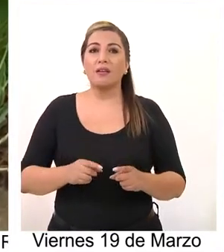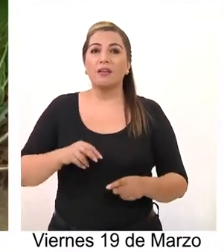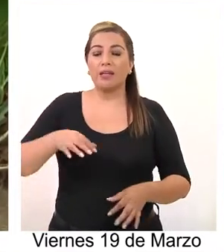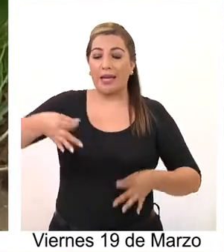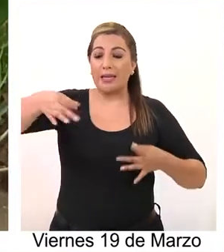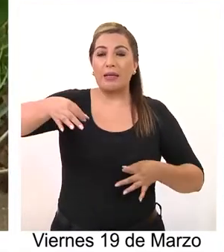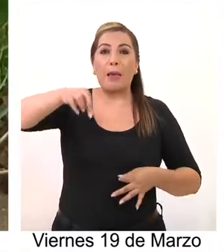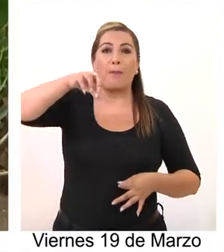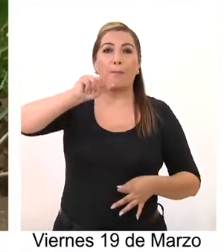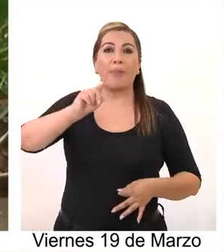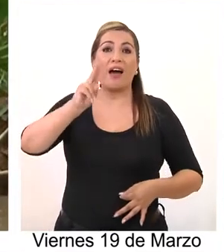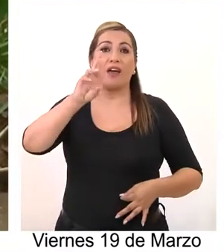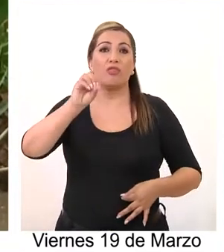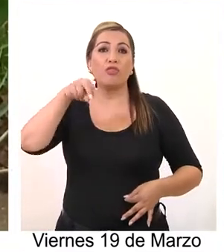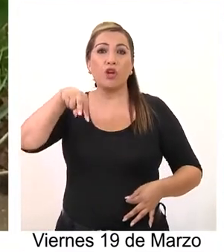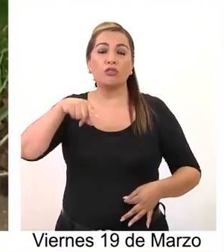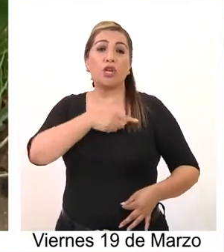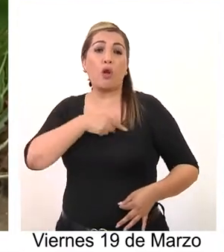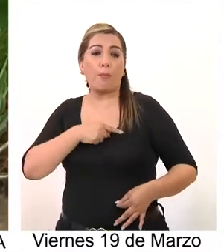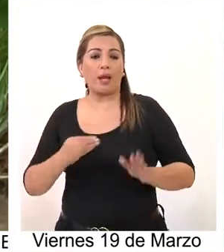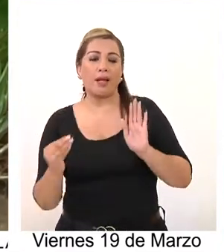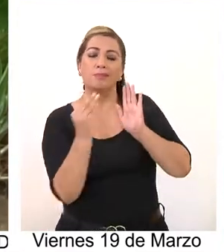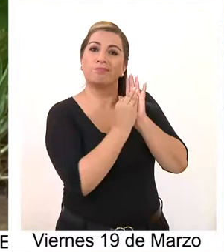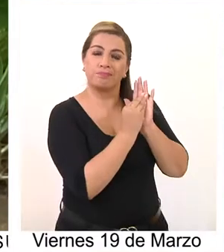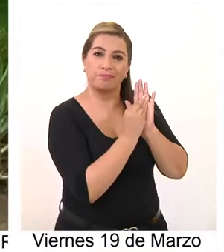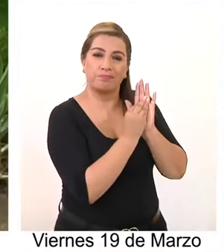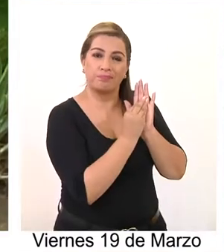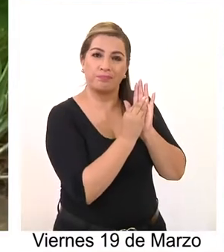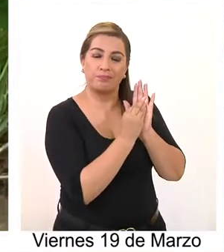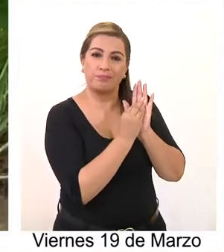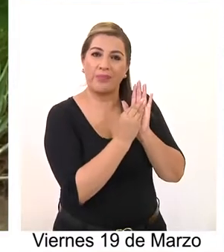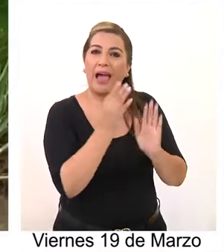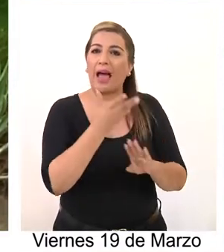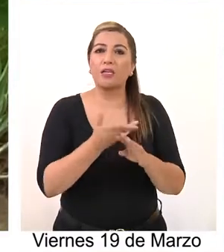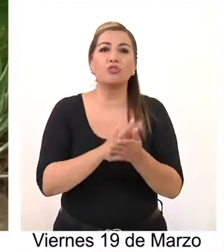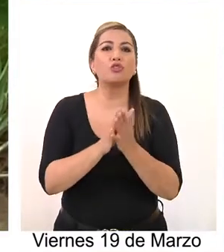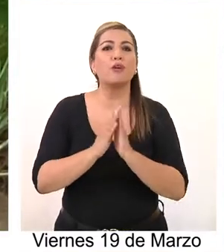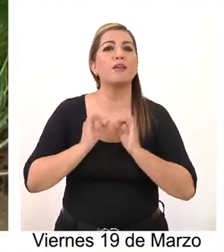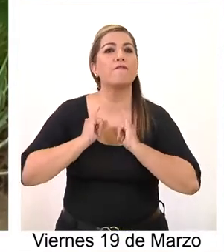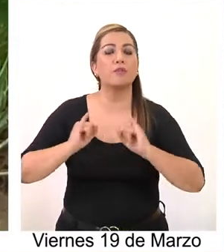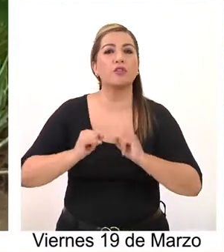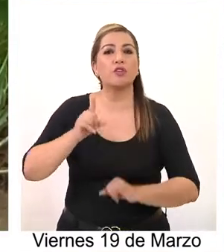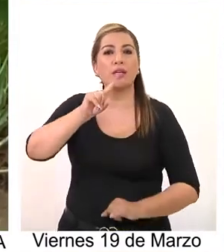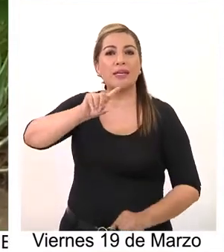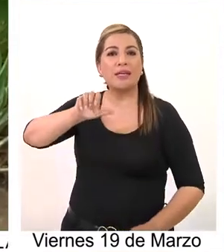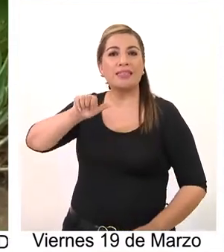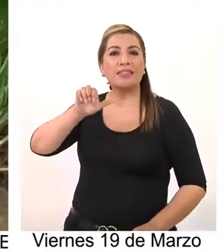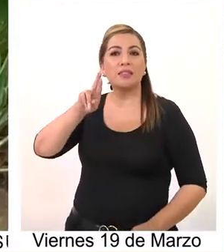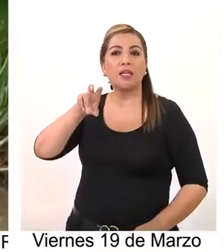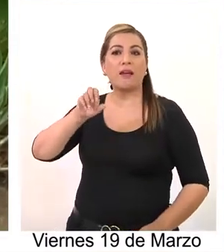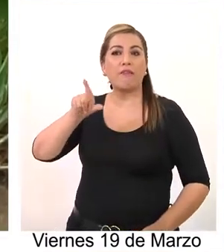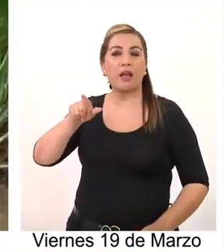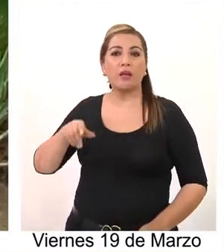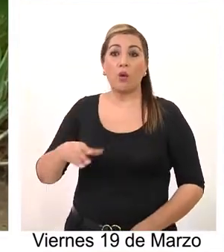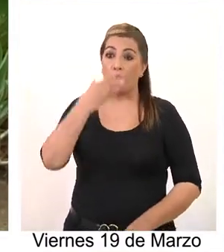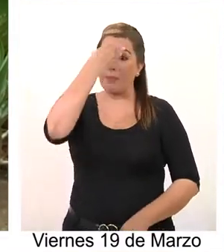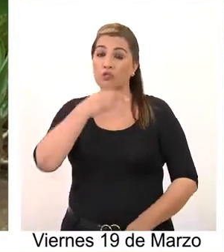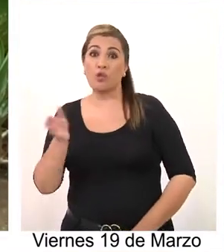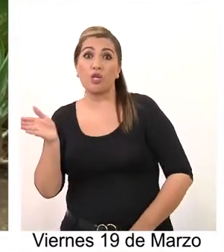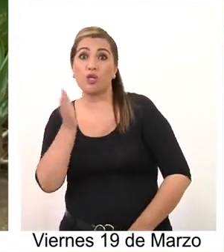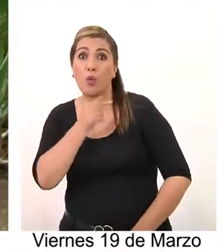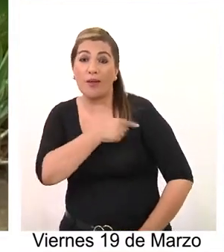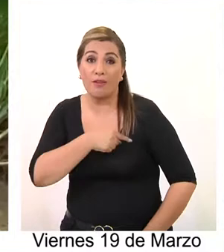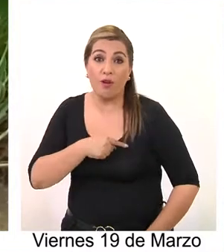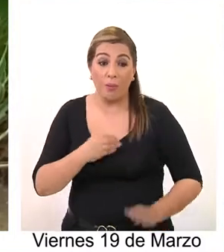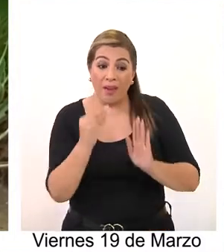tiene que aparecer en el padrón electoral indígena que tiene en este minuto almacenado el CERVEL, las personas que no